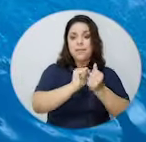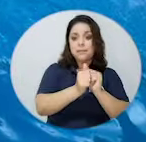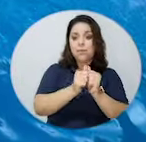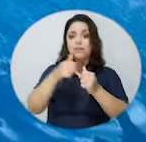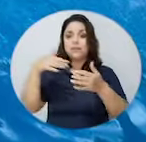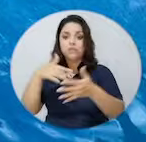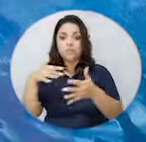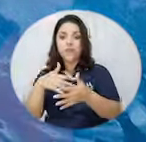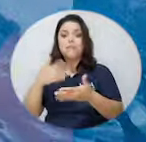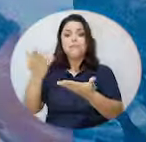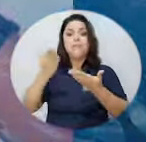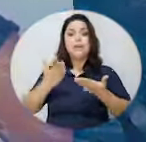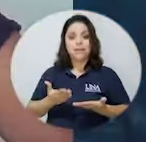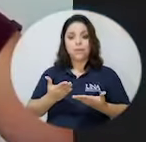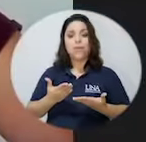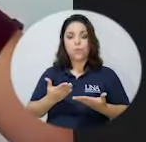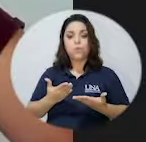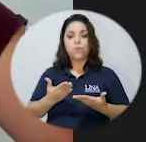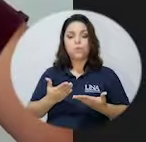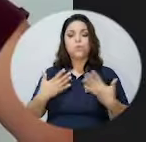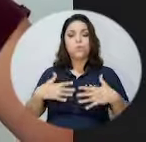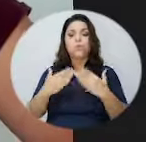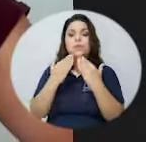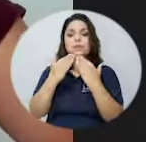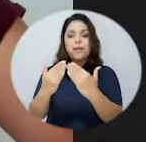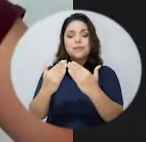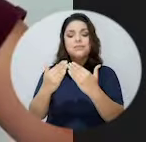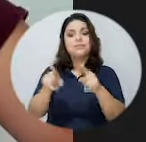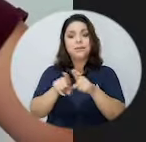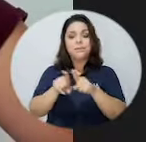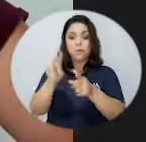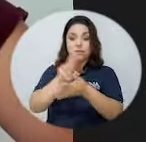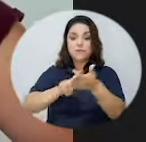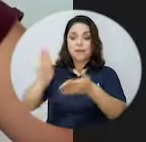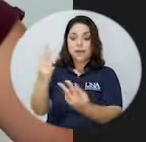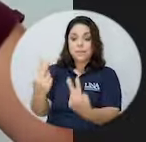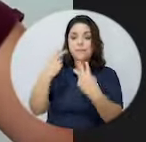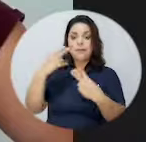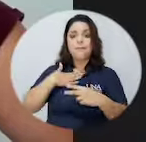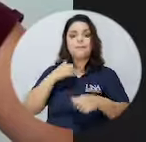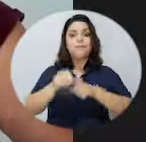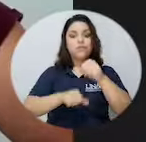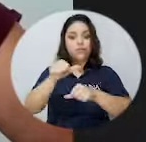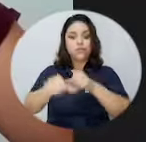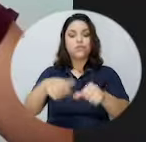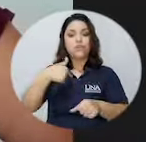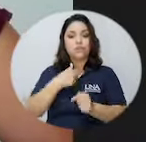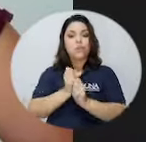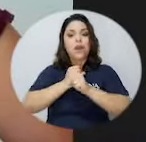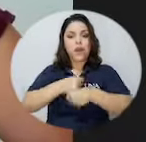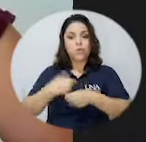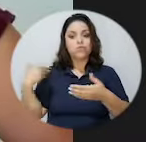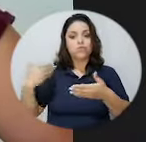deporte, estudiar, me ha dado como esa gratitud también a la universidad de que ellos ven el esfuerzo que yo he